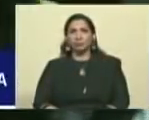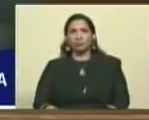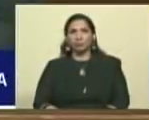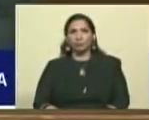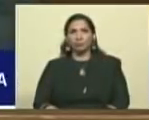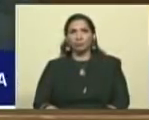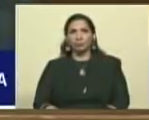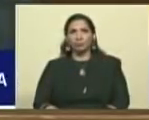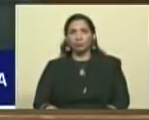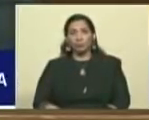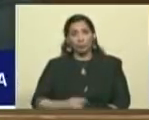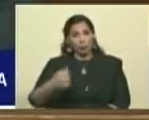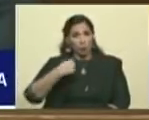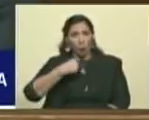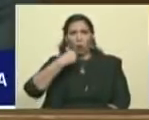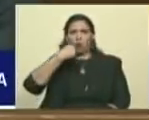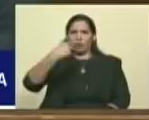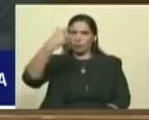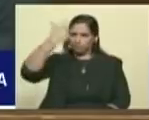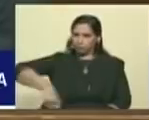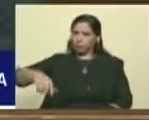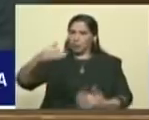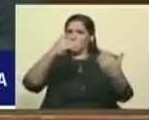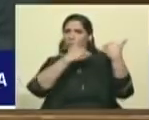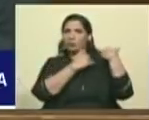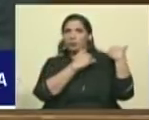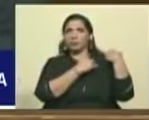Y yo lo digo responsablemente.